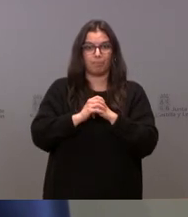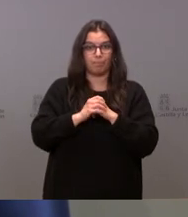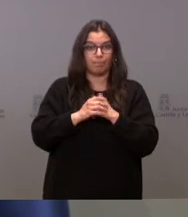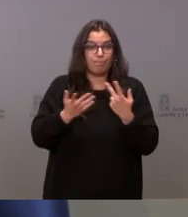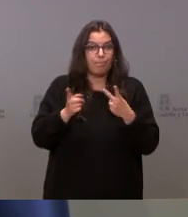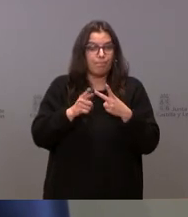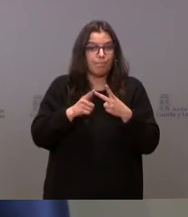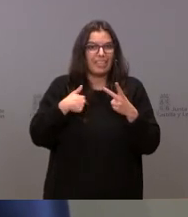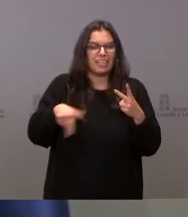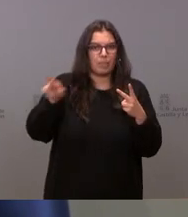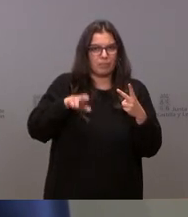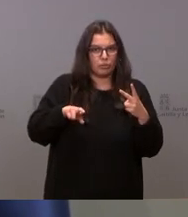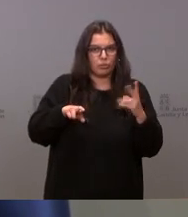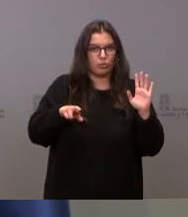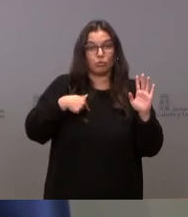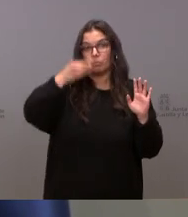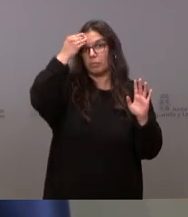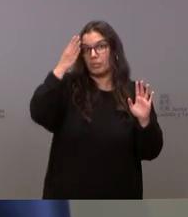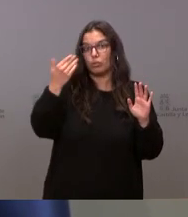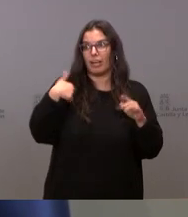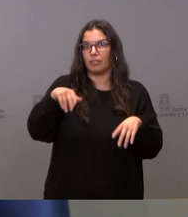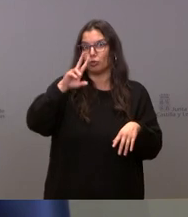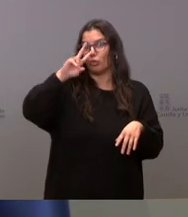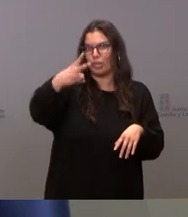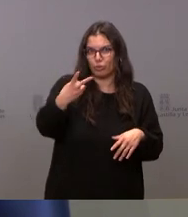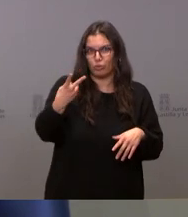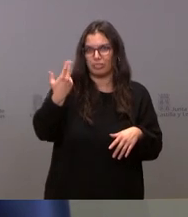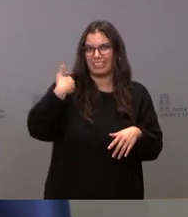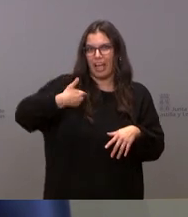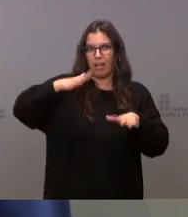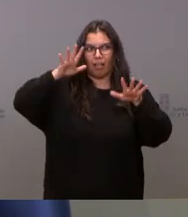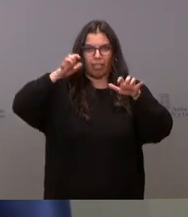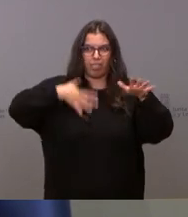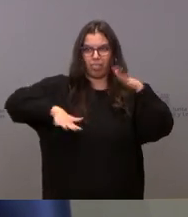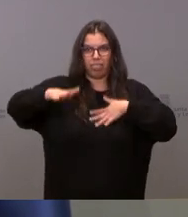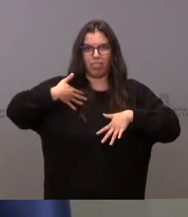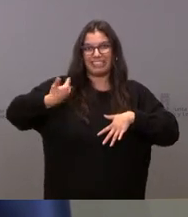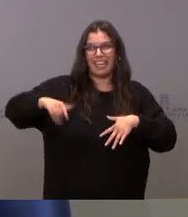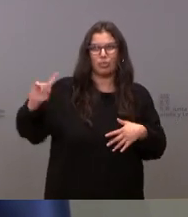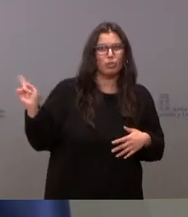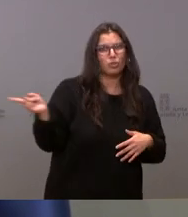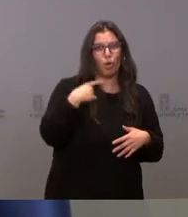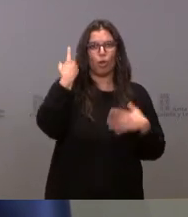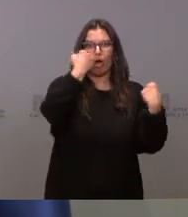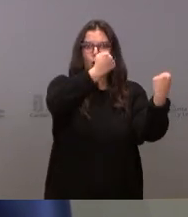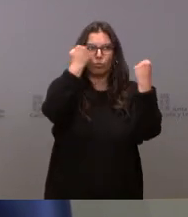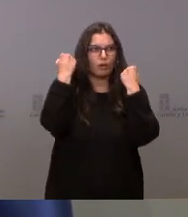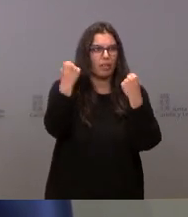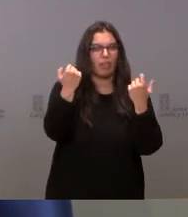e insisto, yo creo que después de dos años todos, todos, autoridades,